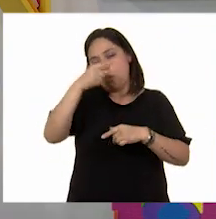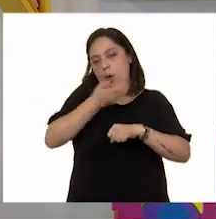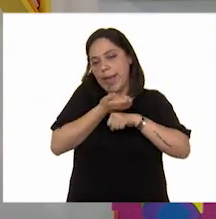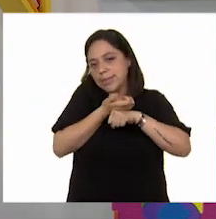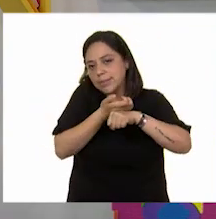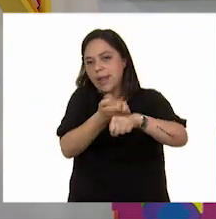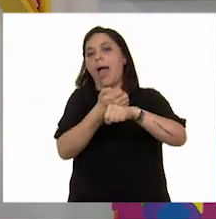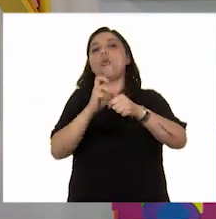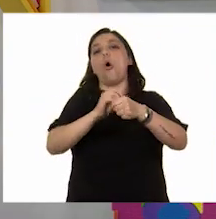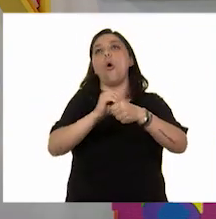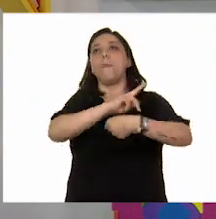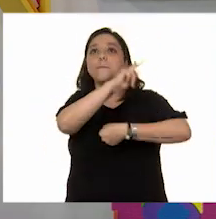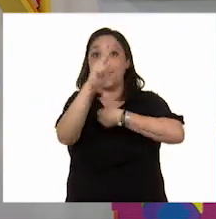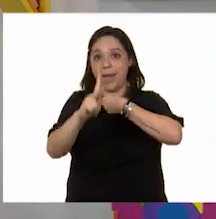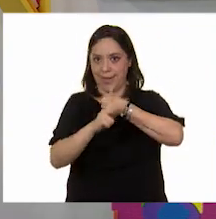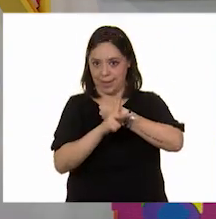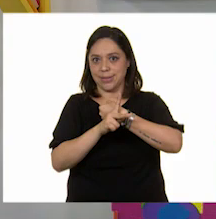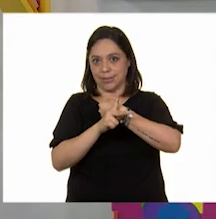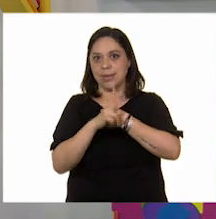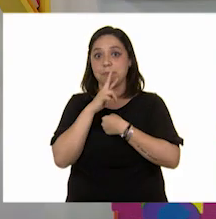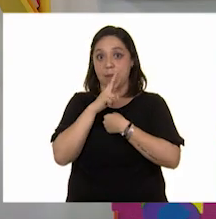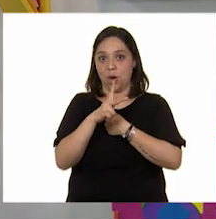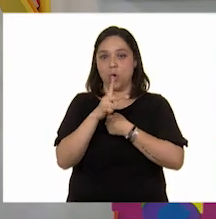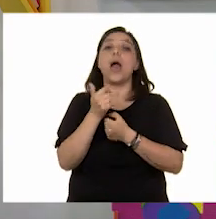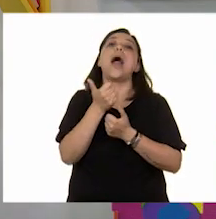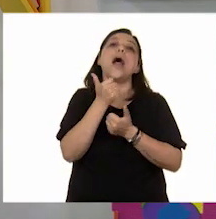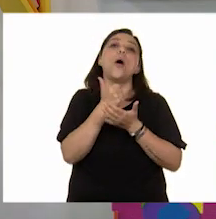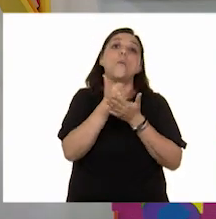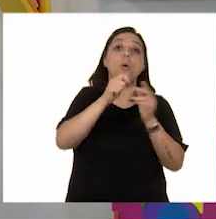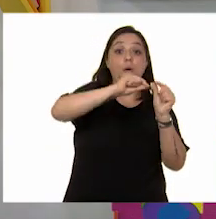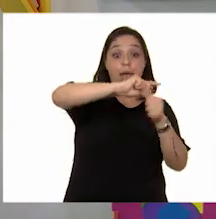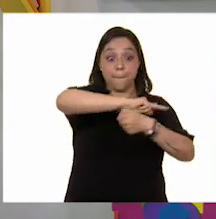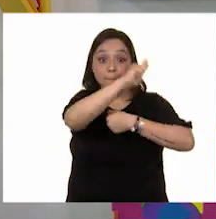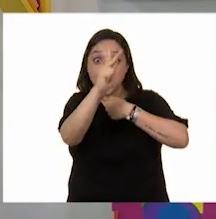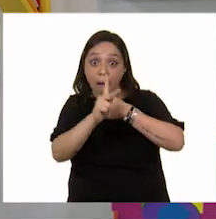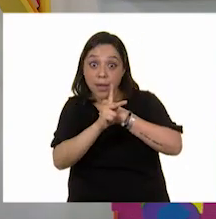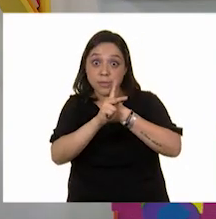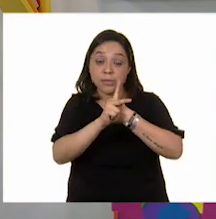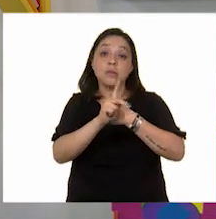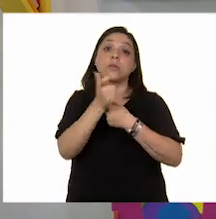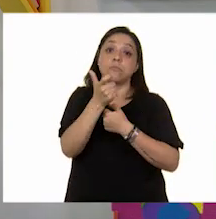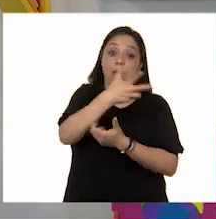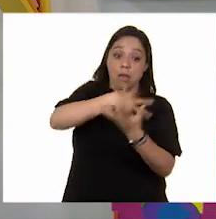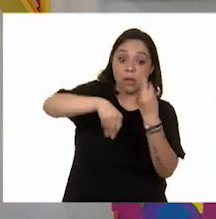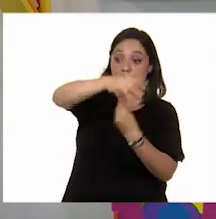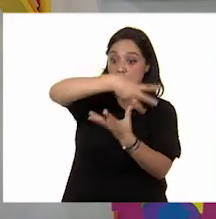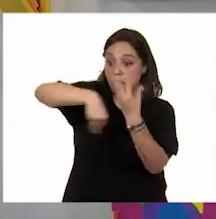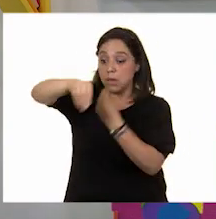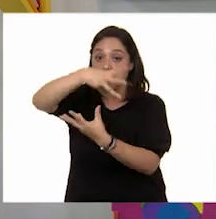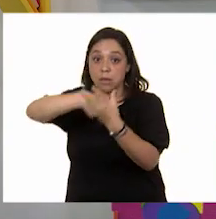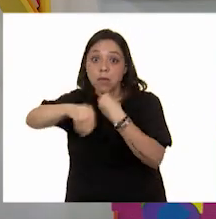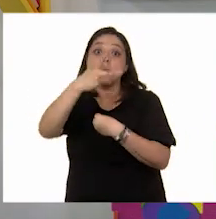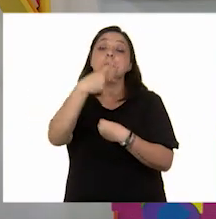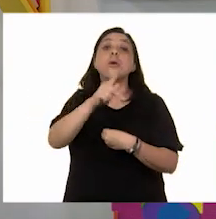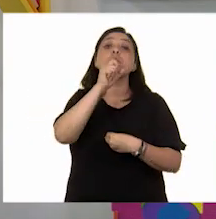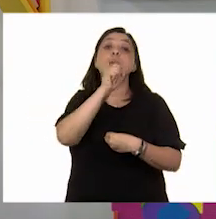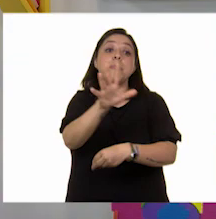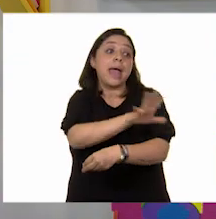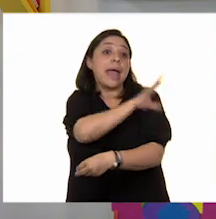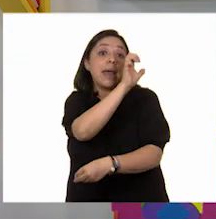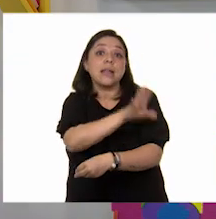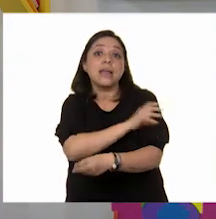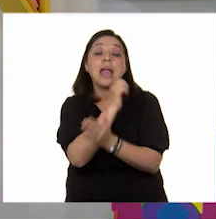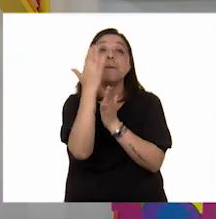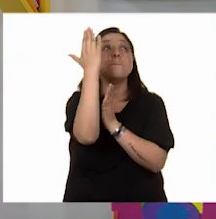de nuestro país, porque además que ayudamos a nuestra economía, también así no se consume tanta energía y contaminación